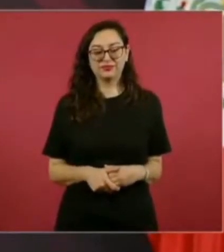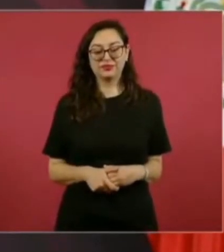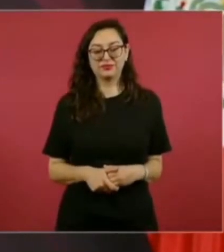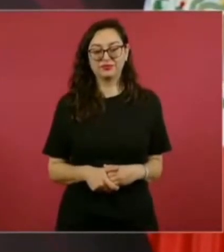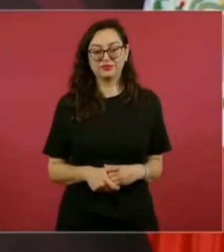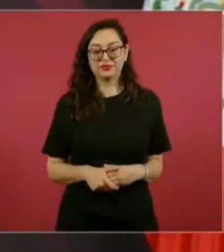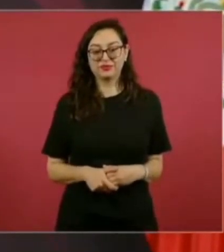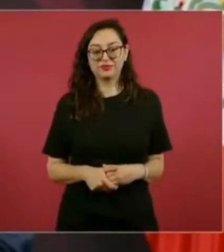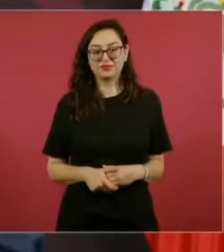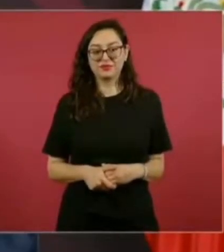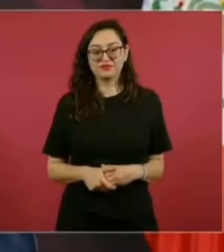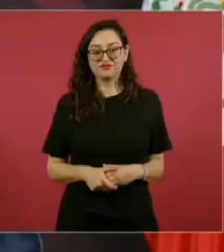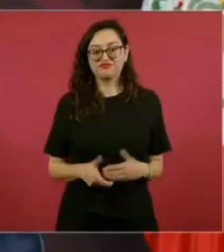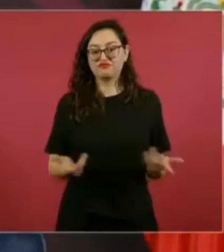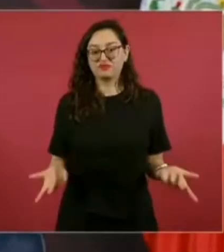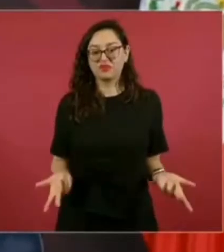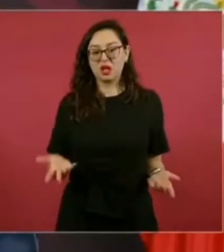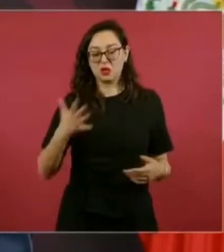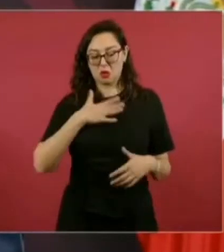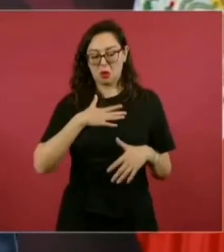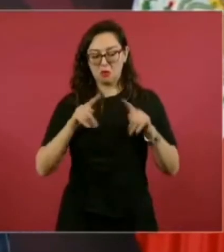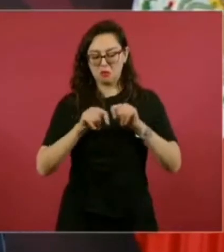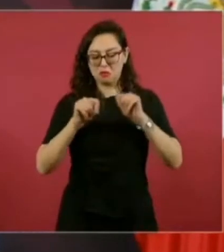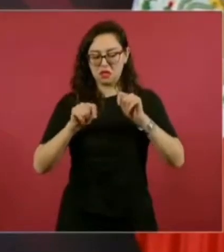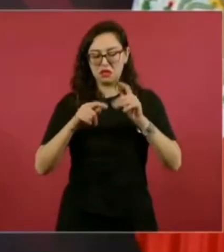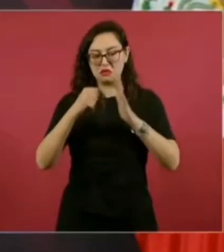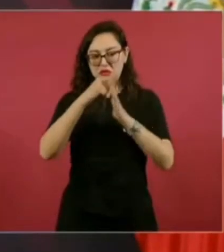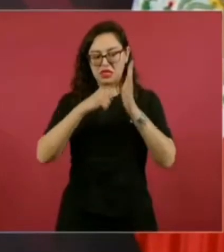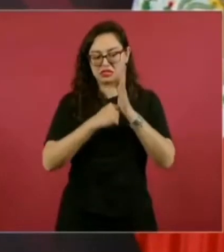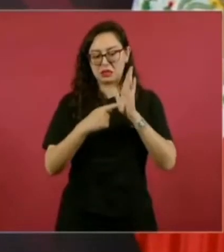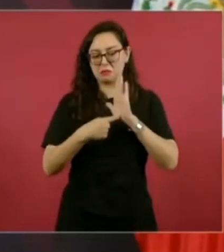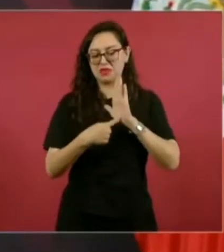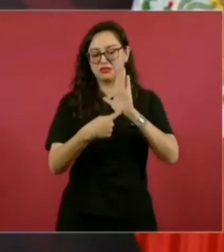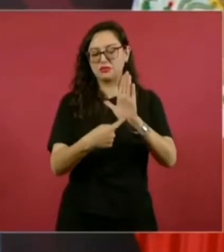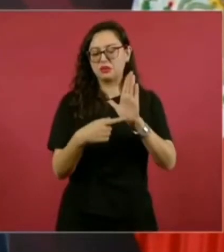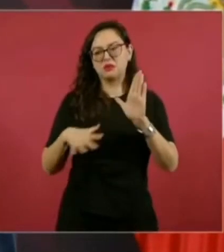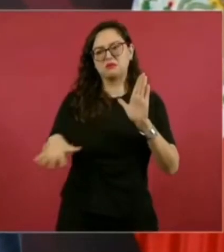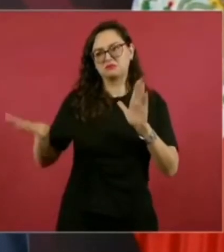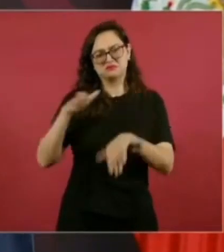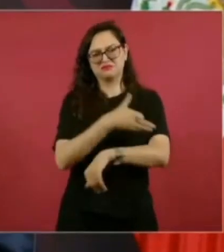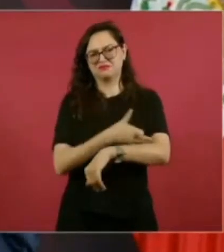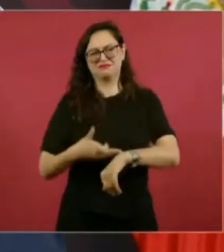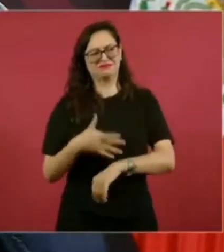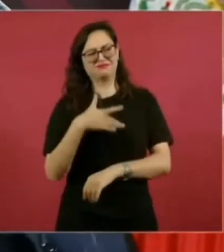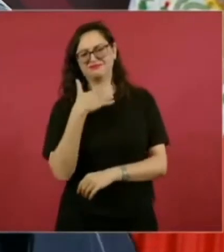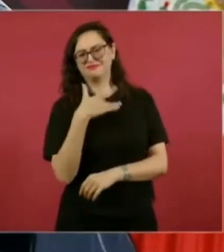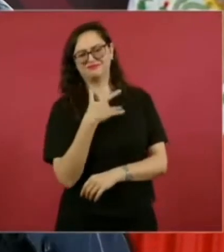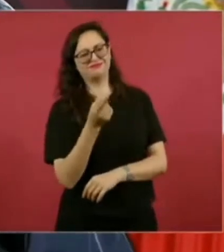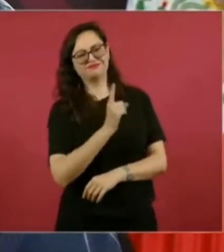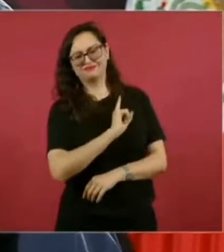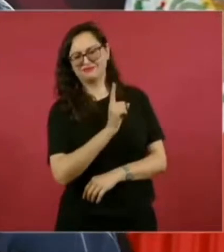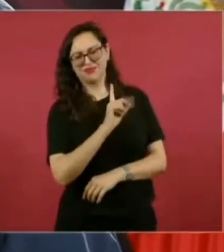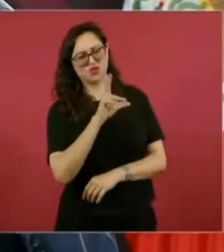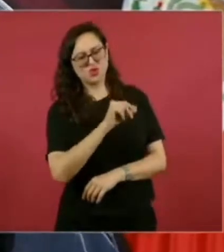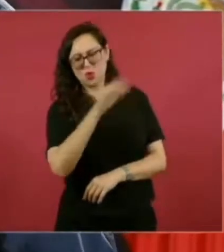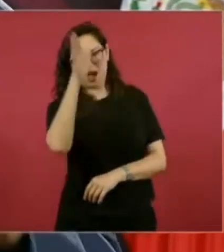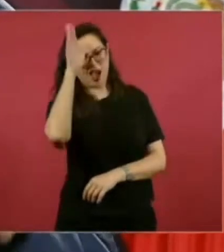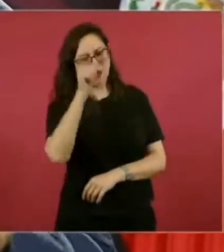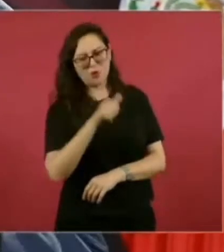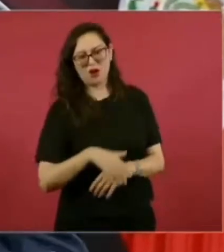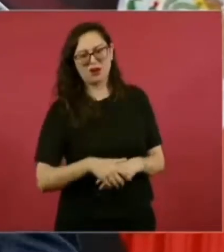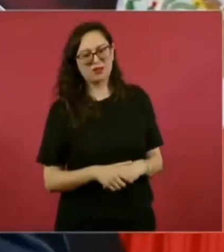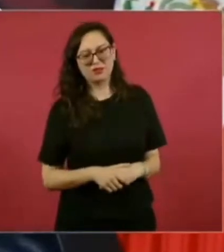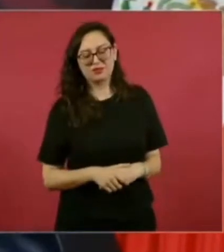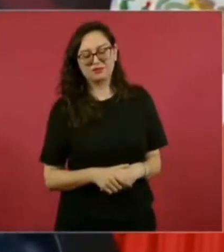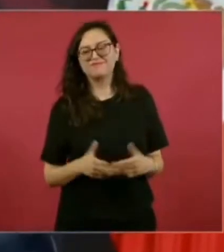mi familia me dice que no, no están de acuerdo. Pero es que ahí a mí me gustaría